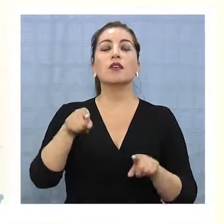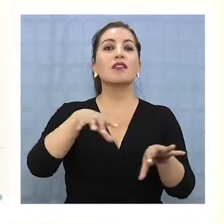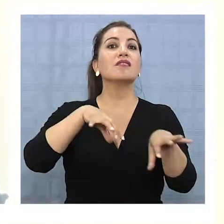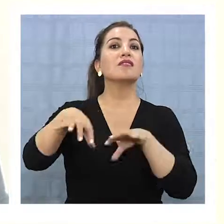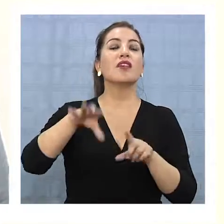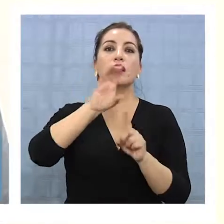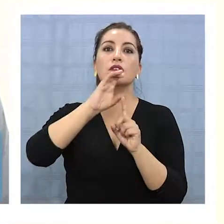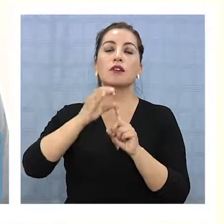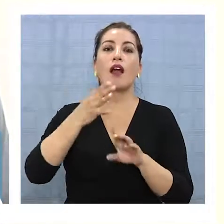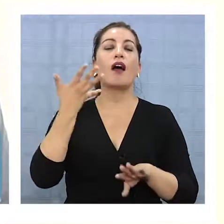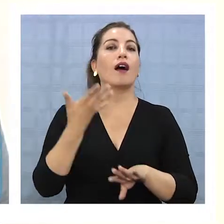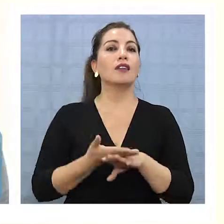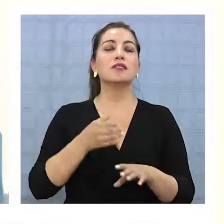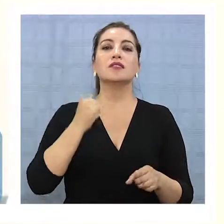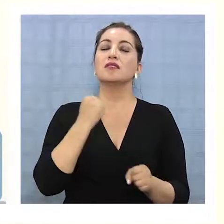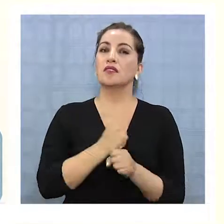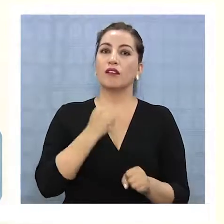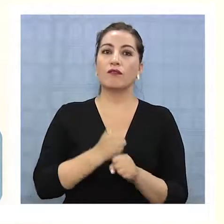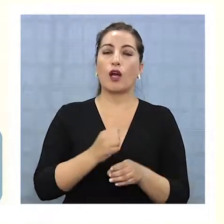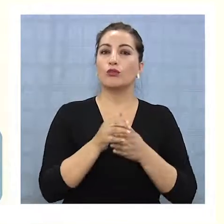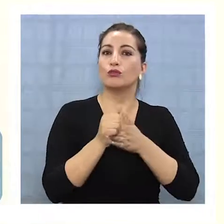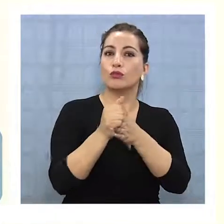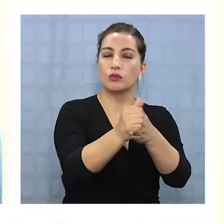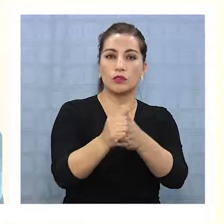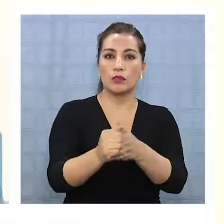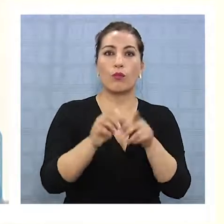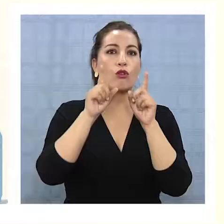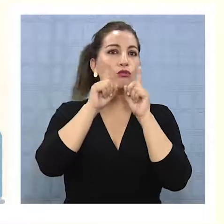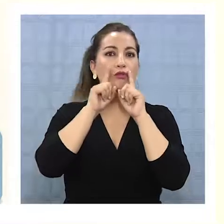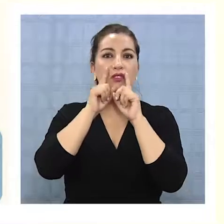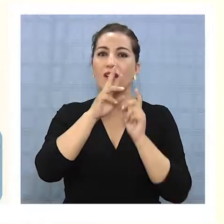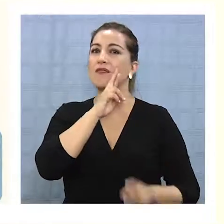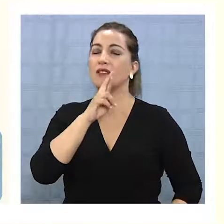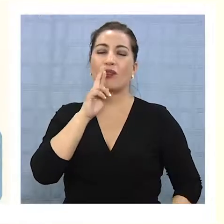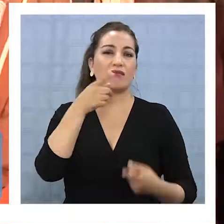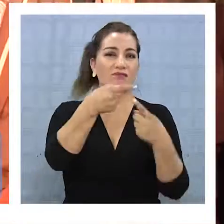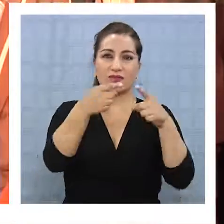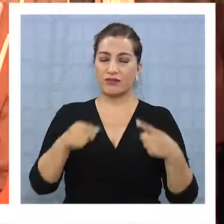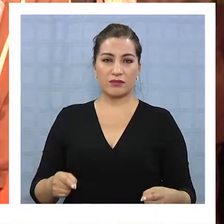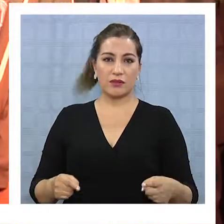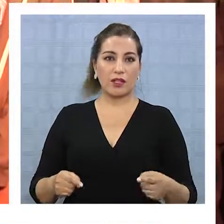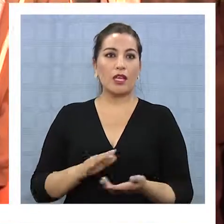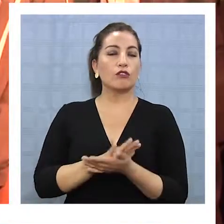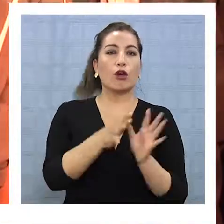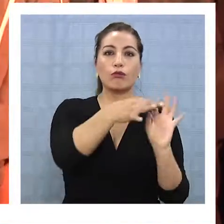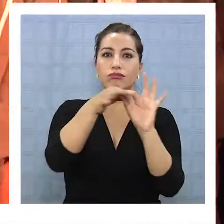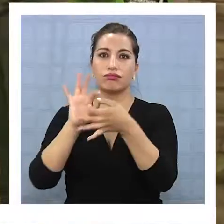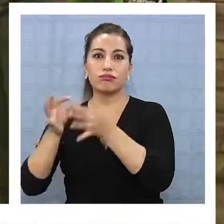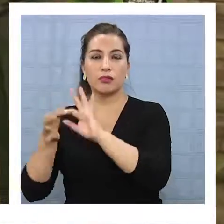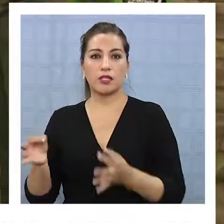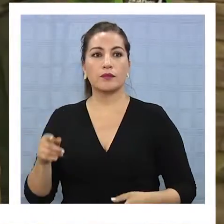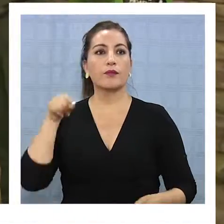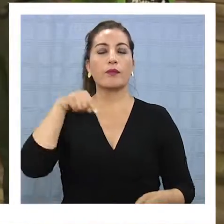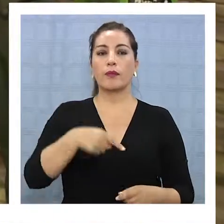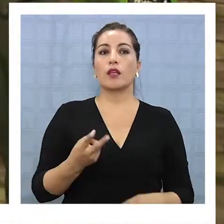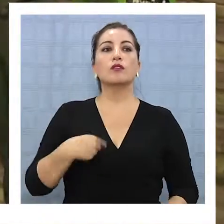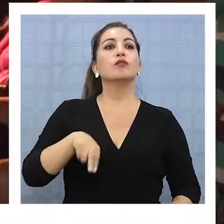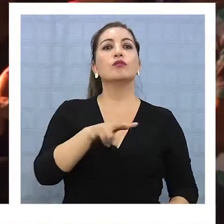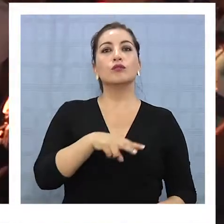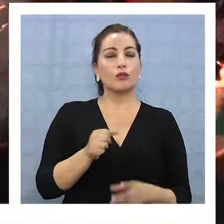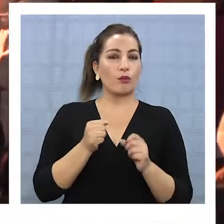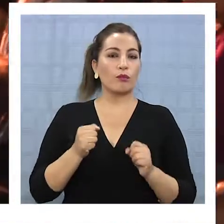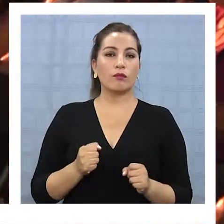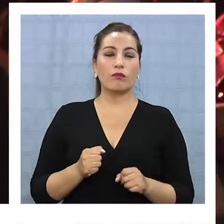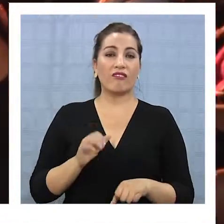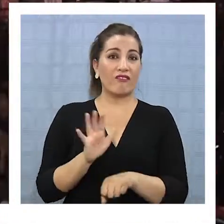generan empleo, generan turismo y es toda una caída, tanto en los servicios hoteleros, restaurantes, etc. Entonces es toda una cadena, fíjate que uno en